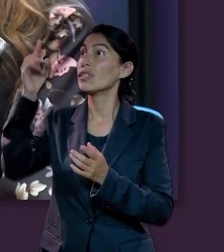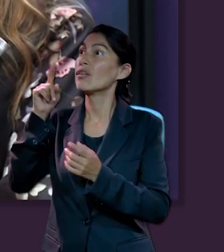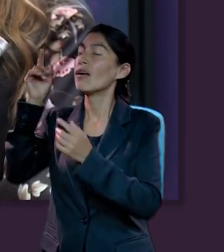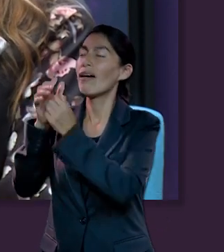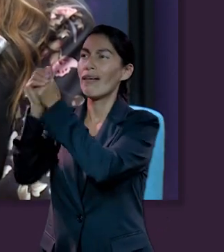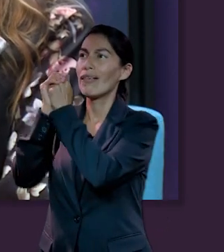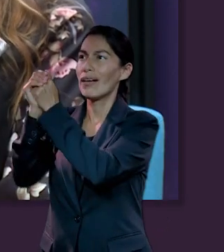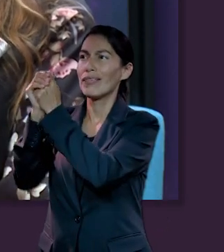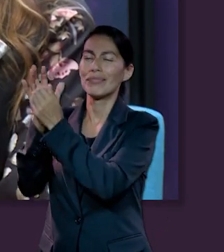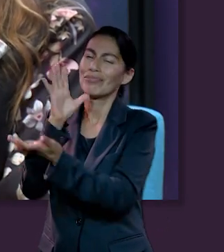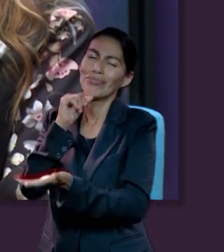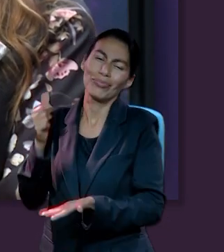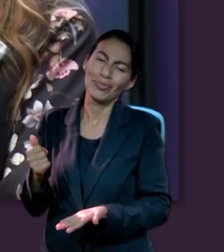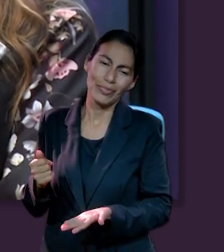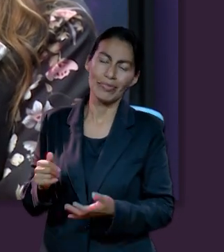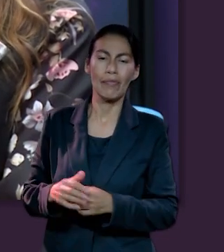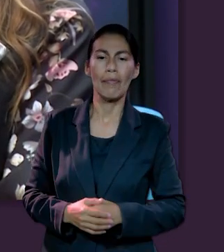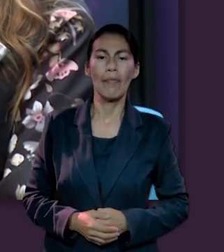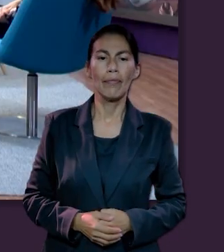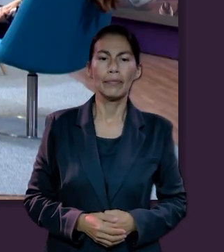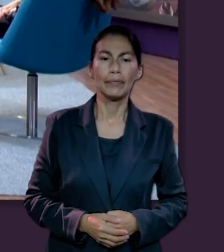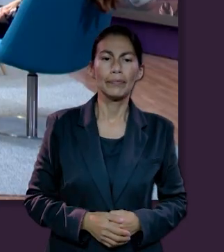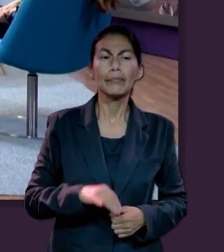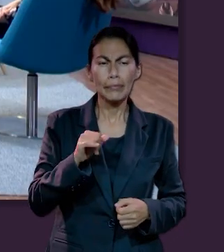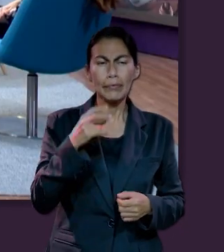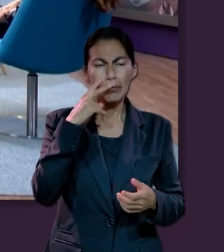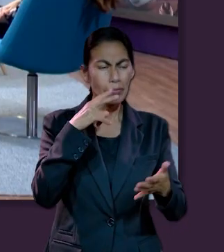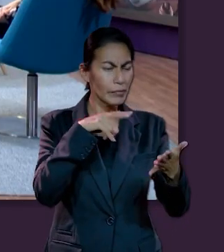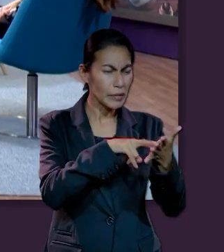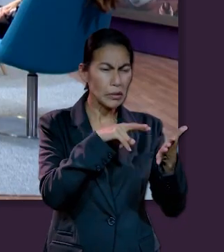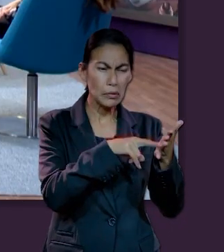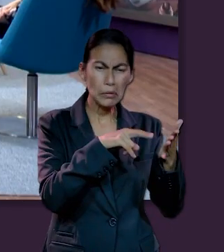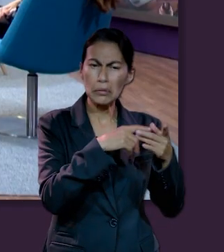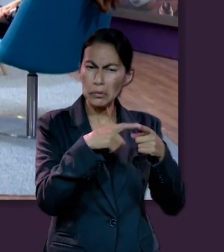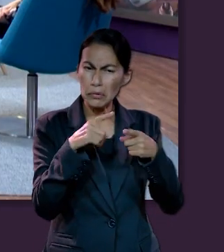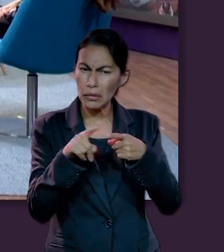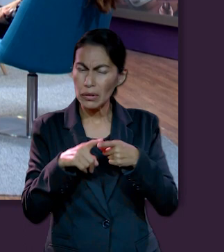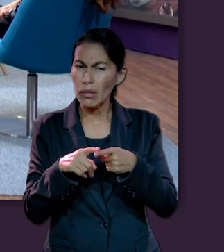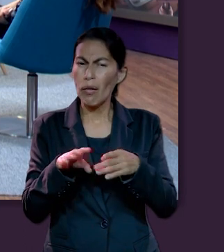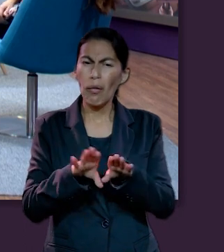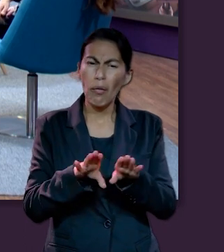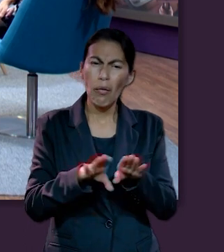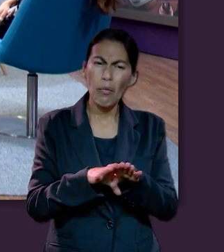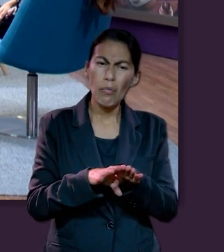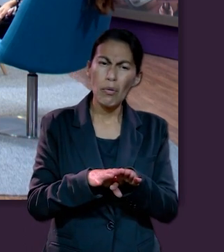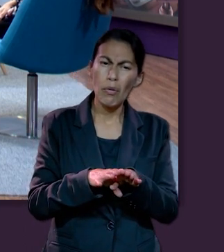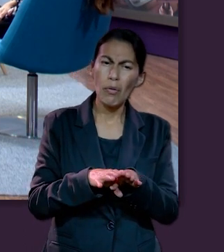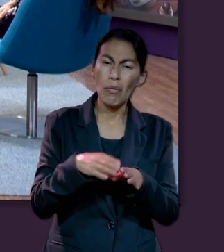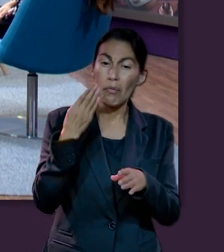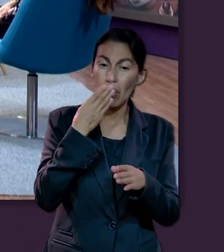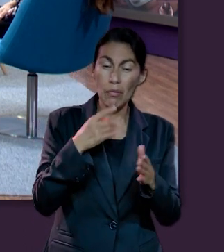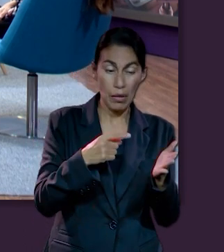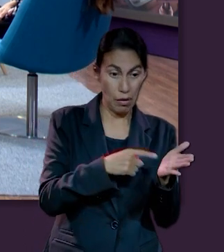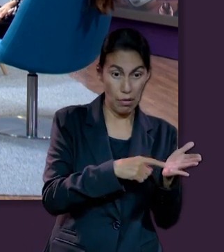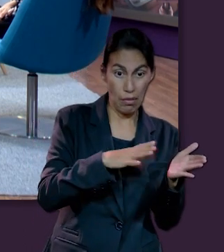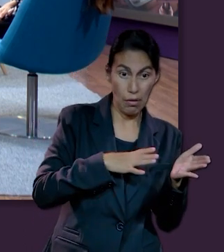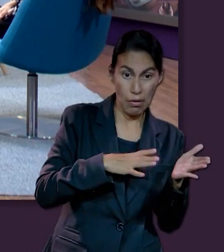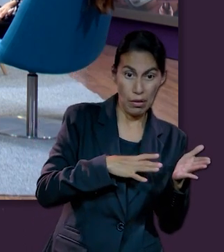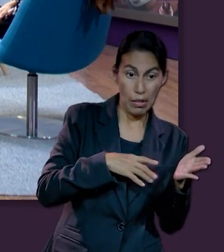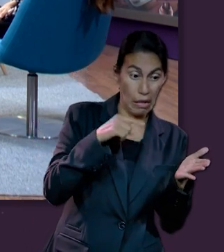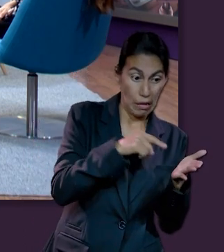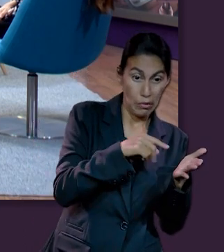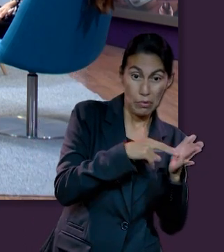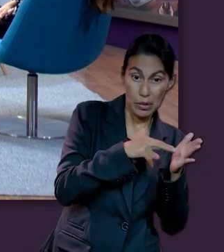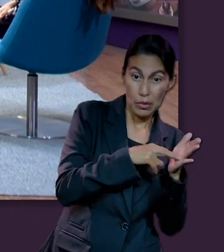en el cielo adorando a Dios. Muy bien. Sabemos que hay otros textos, pero nos damos cuenta a través de estos que reafirman lo que el